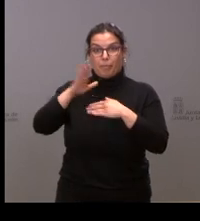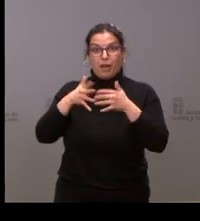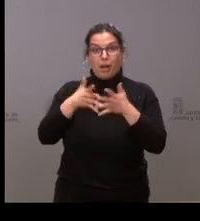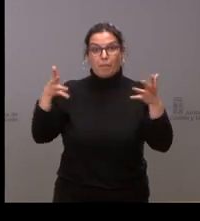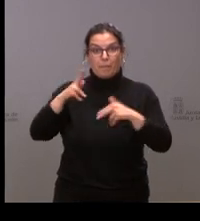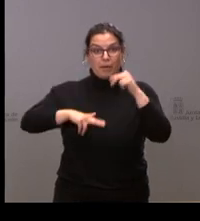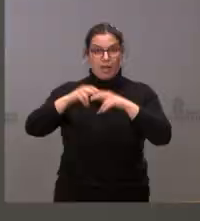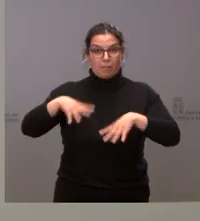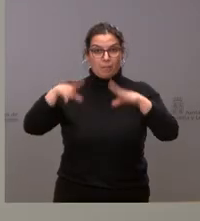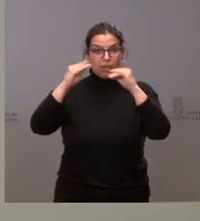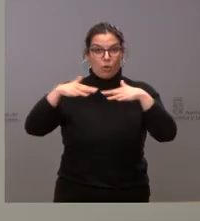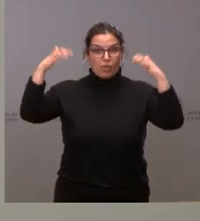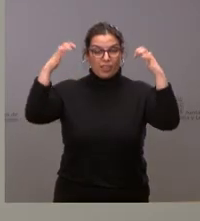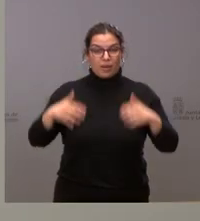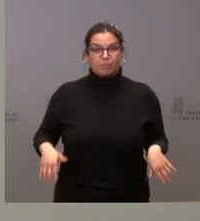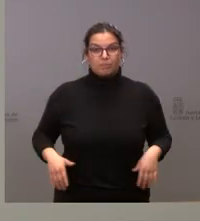en Soria. Gracias.